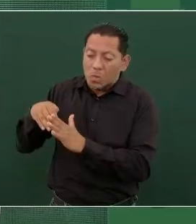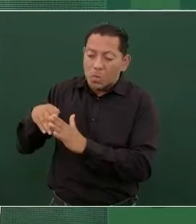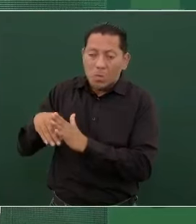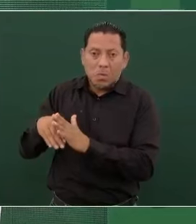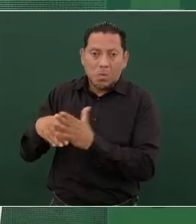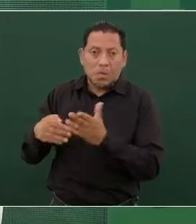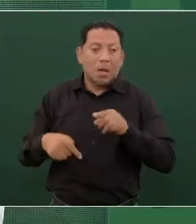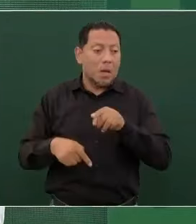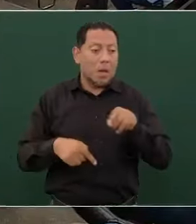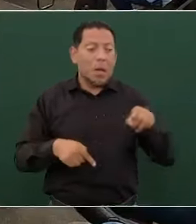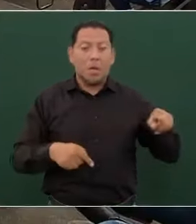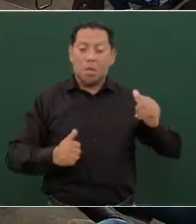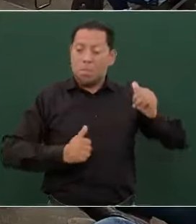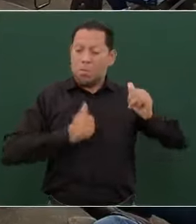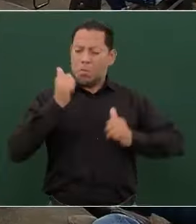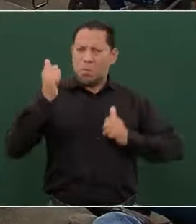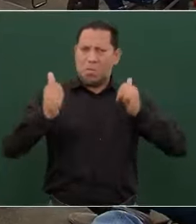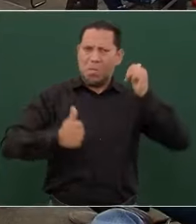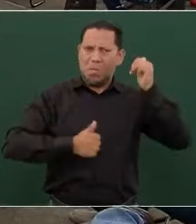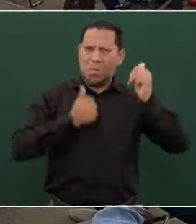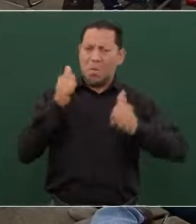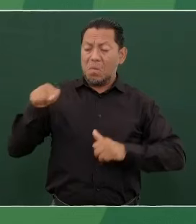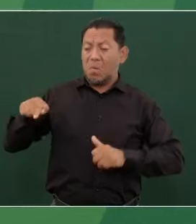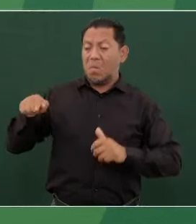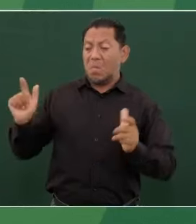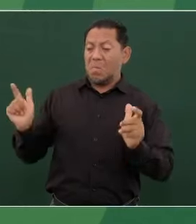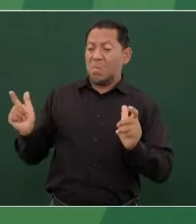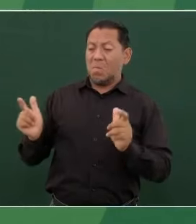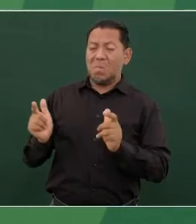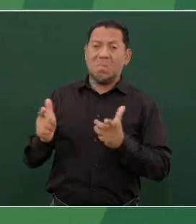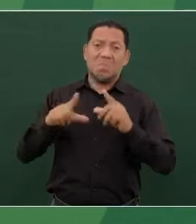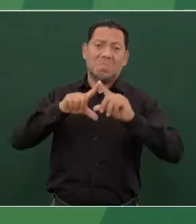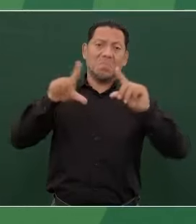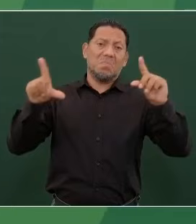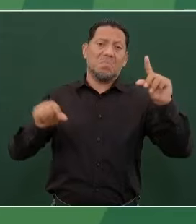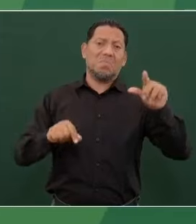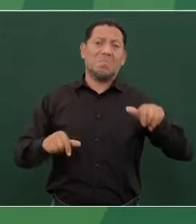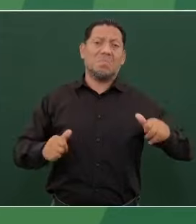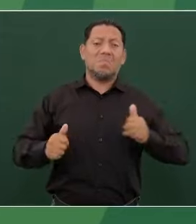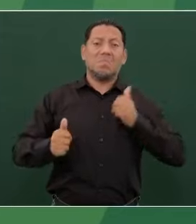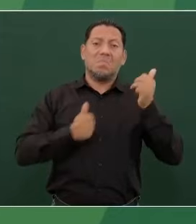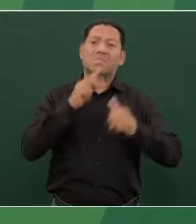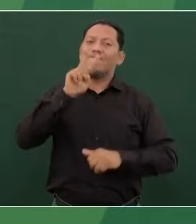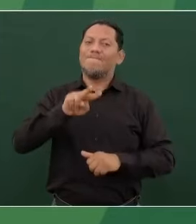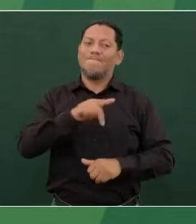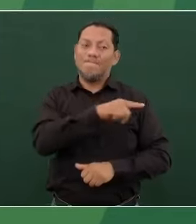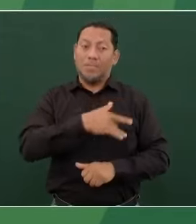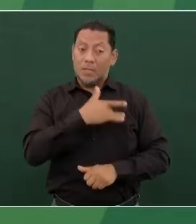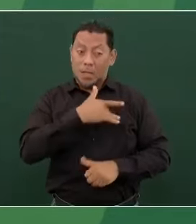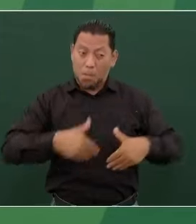bienes de todos los mexicanos, aunque les moleste,